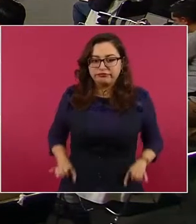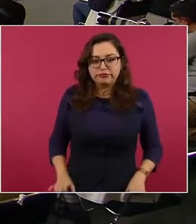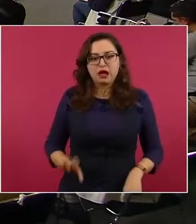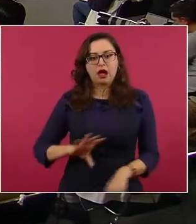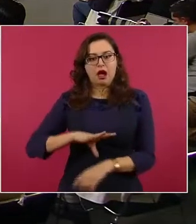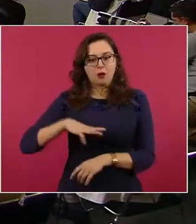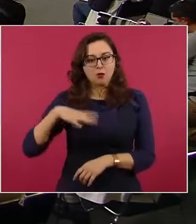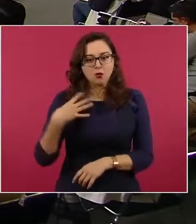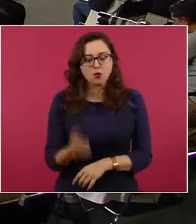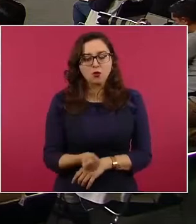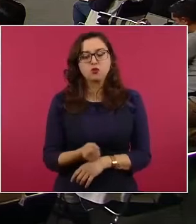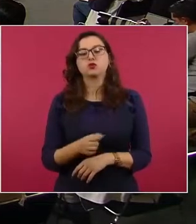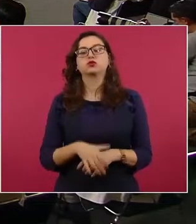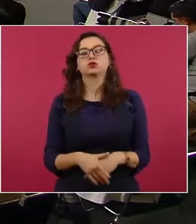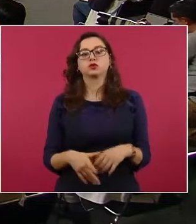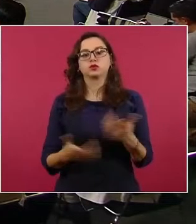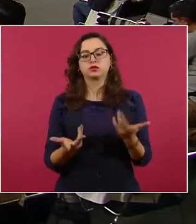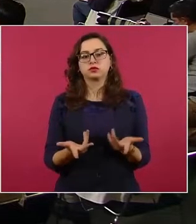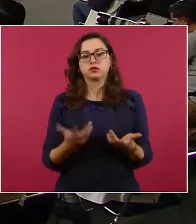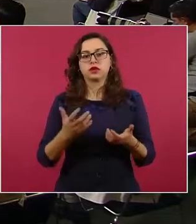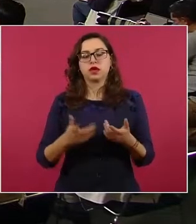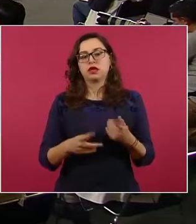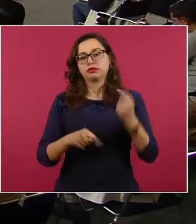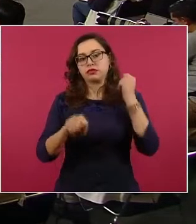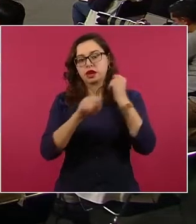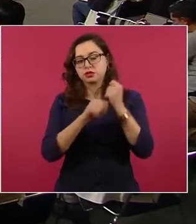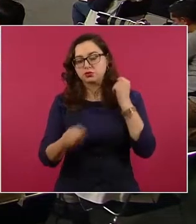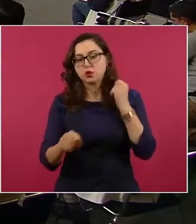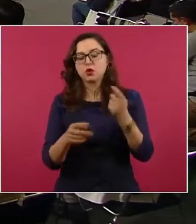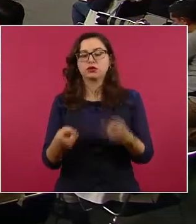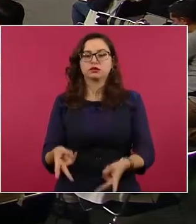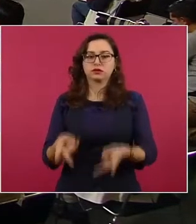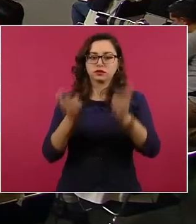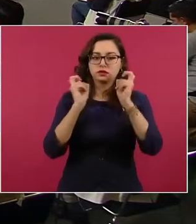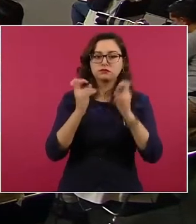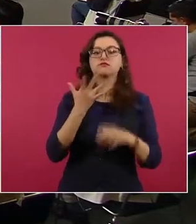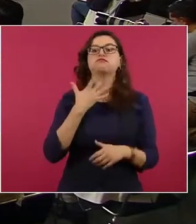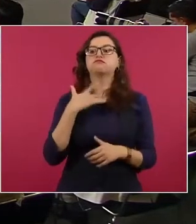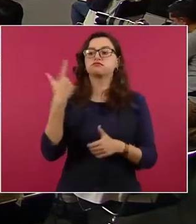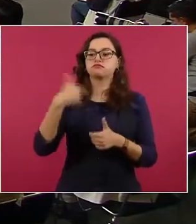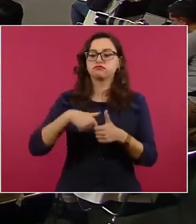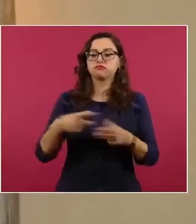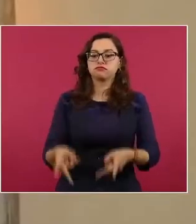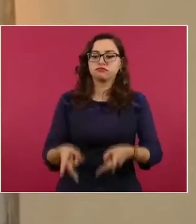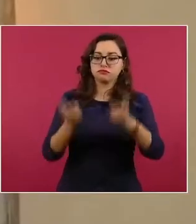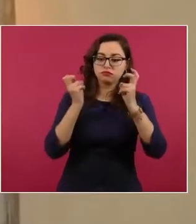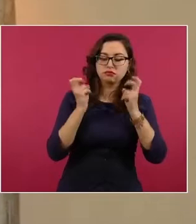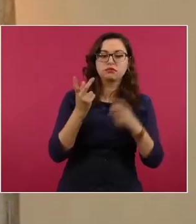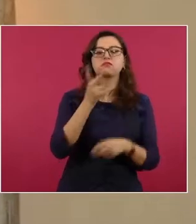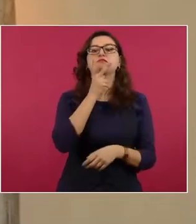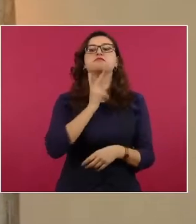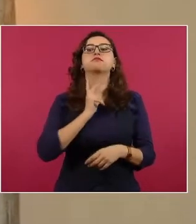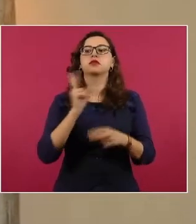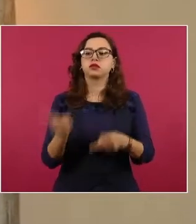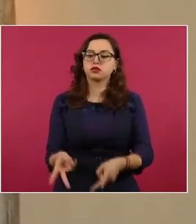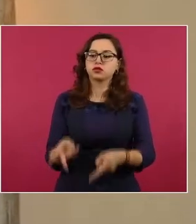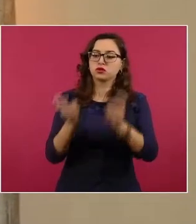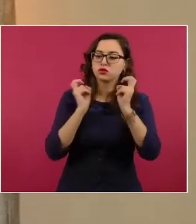funciones, robo al transporte de carga, delitos en materia de hidrocarburos o petroquímicos, el conocido